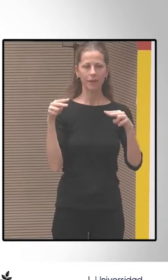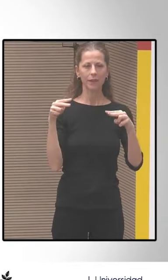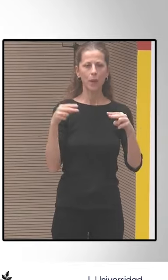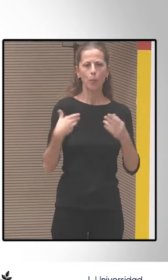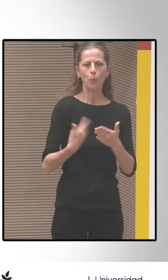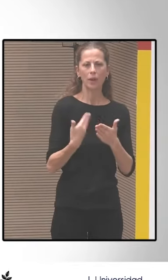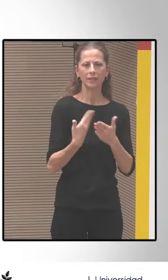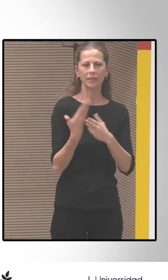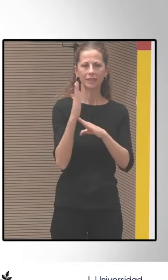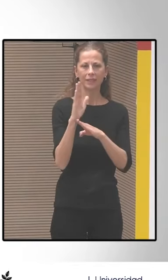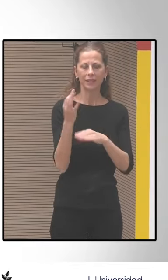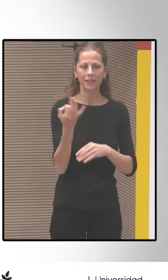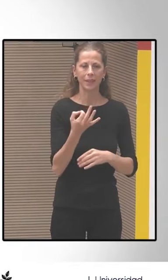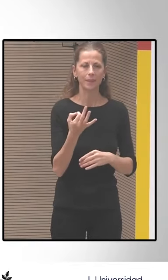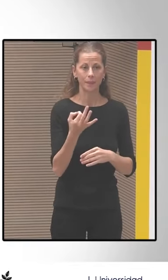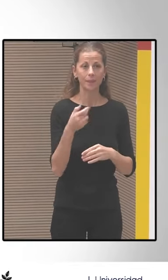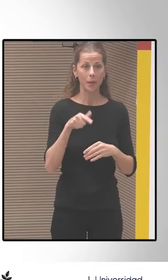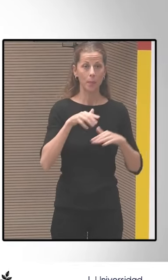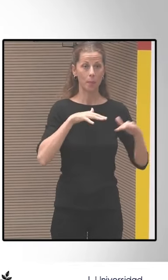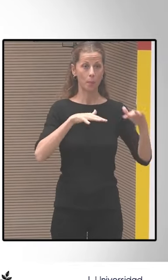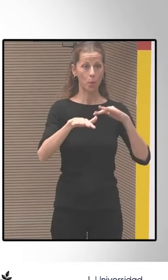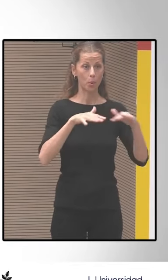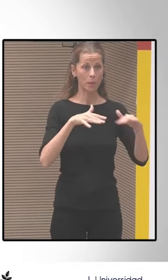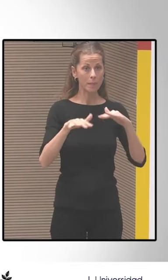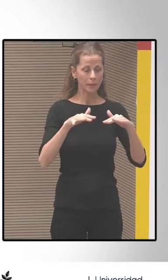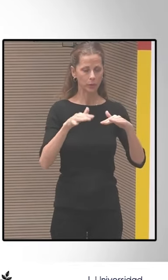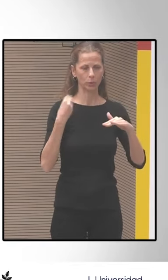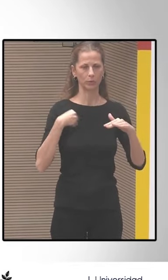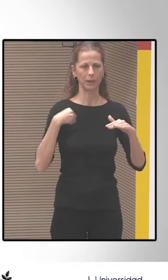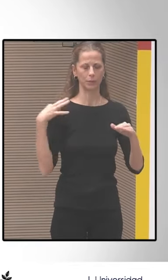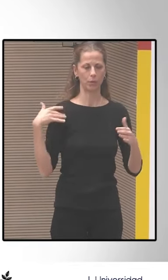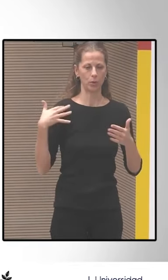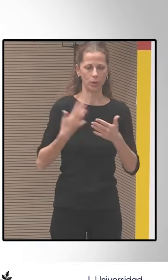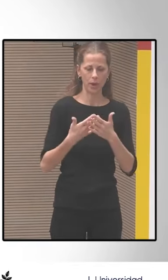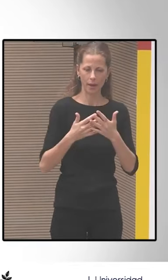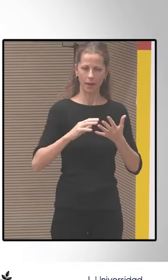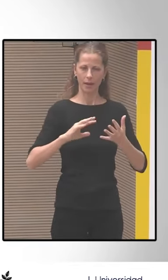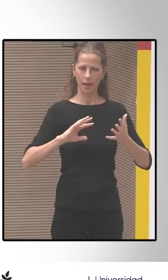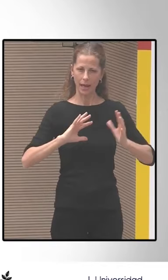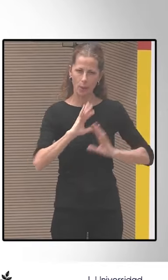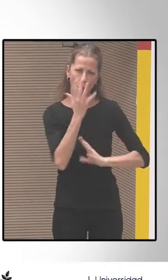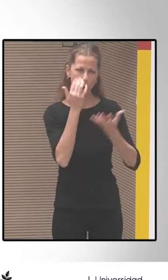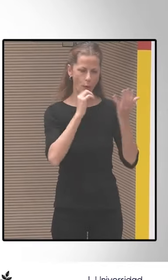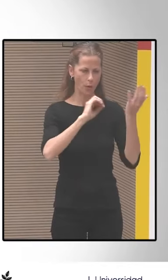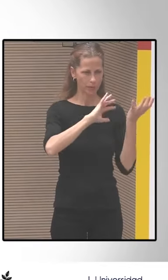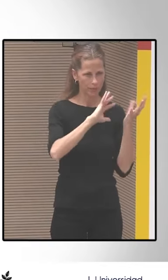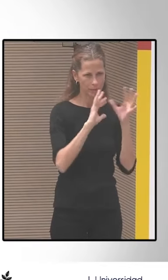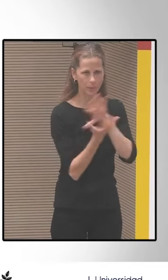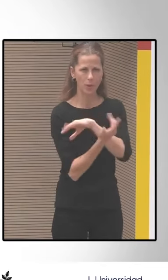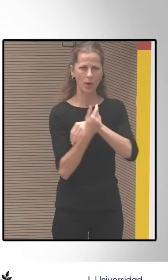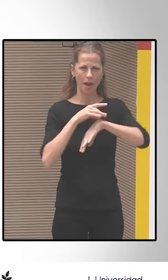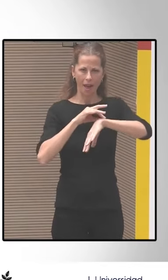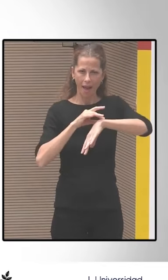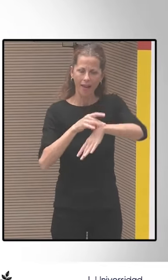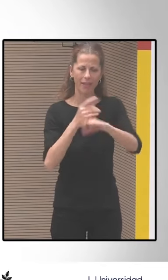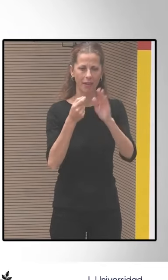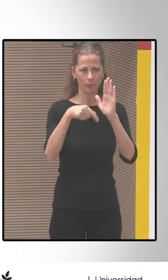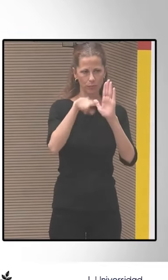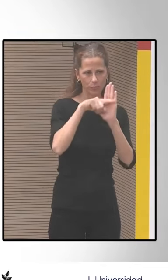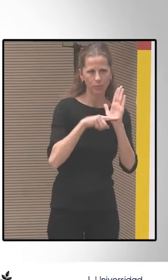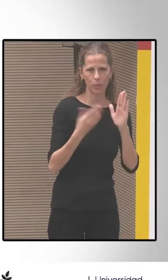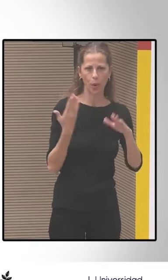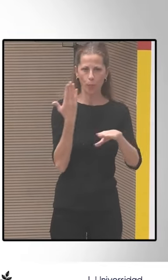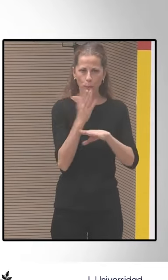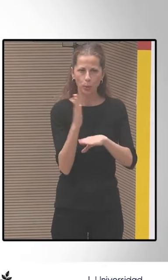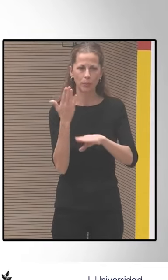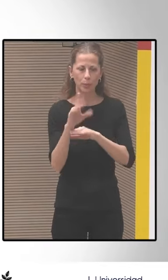tenemos que estos movimientos que veníamos siendo los revolucionarios los que marcamos la agenda la que veníamos construyendo propuestas